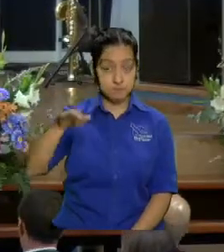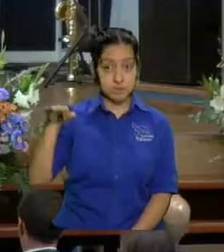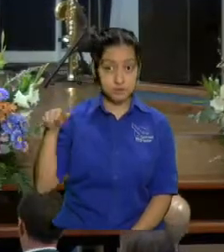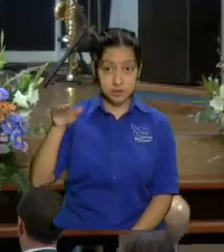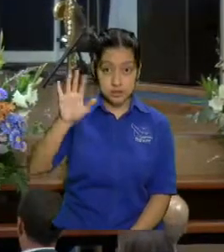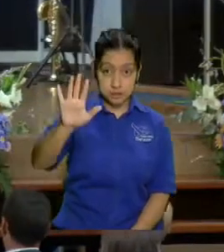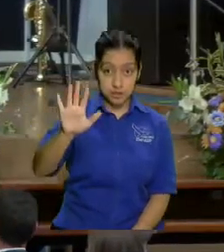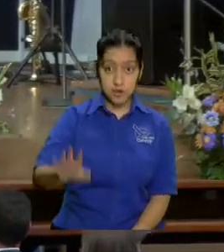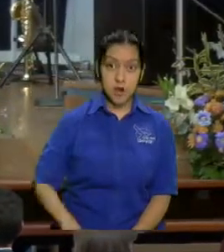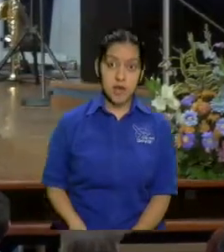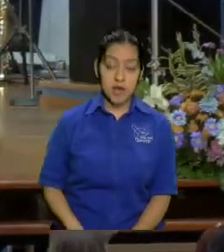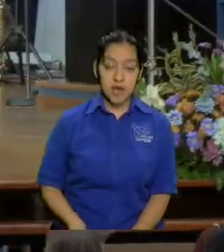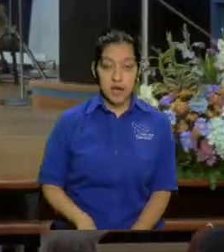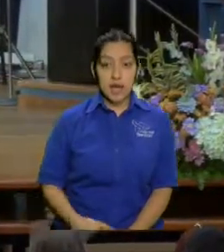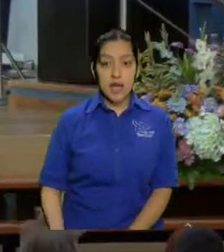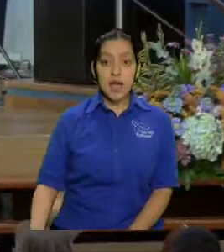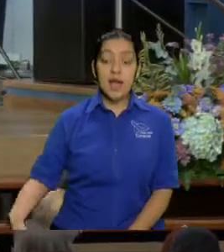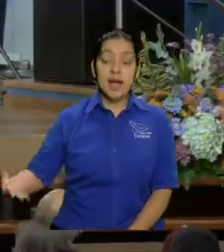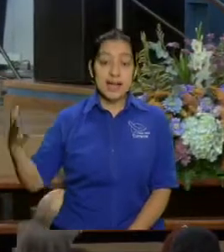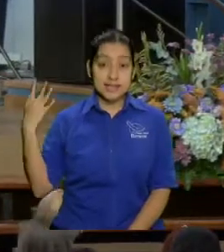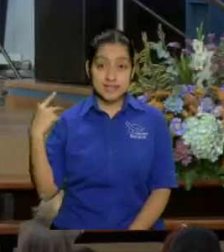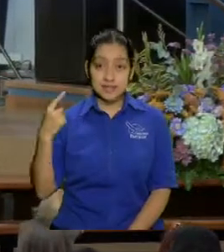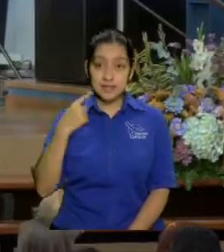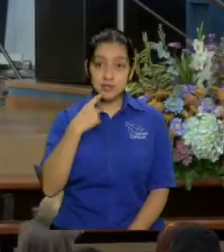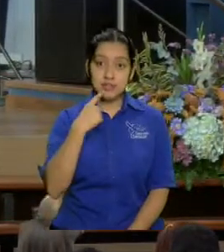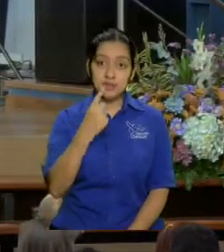decían que aquí se puyaba con tortilla tiesa